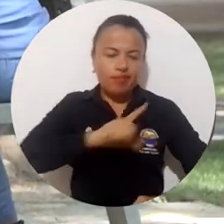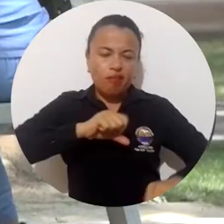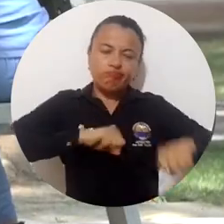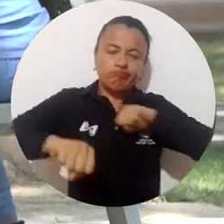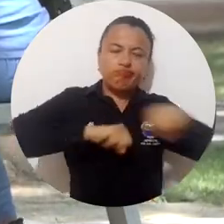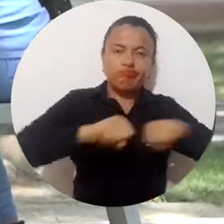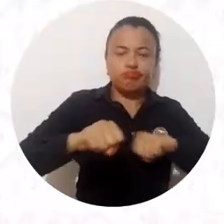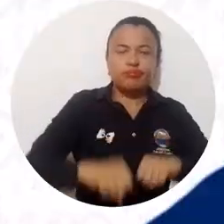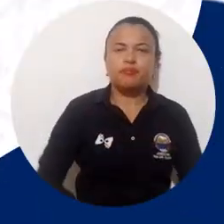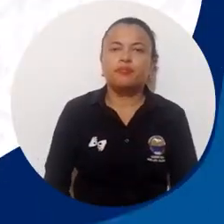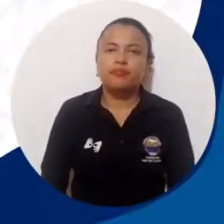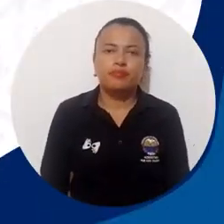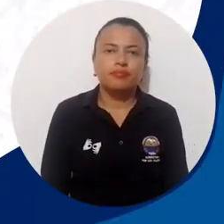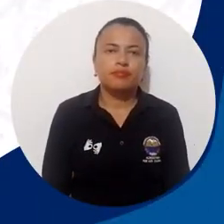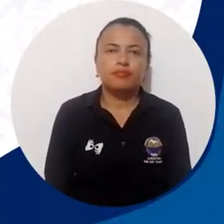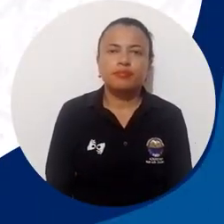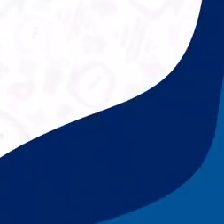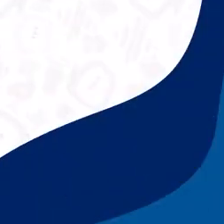liderazgo activo.